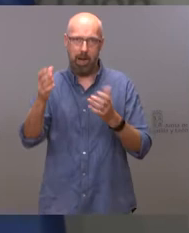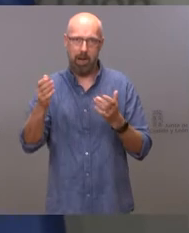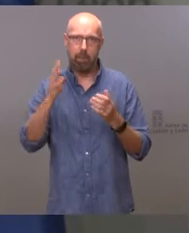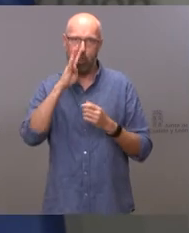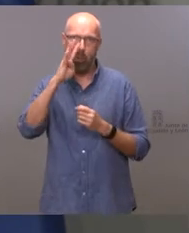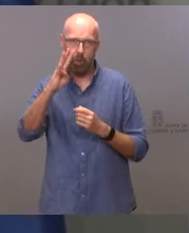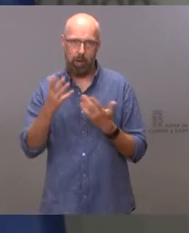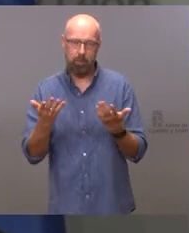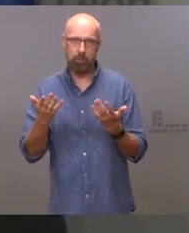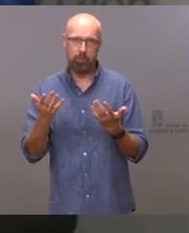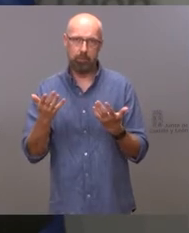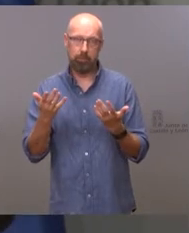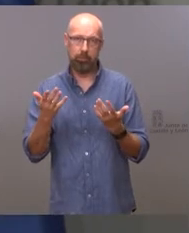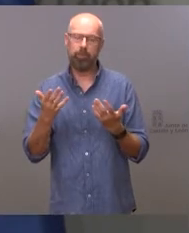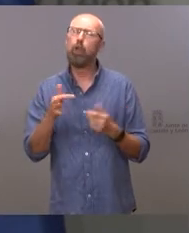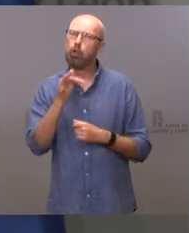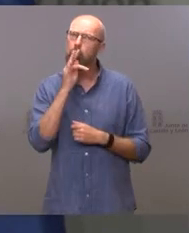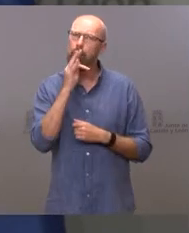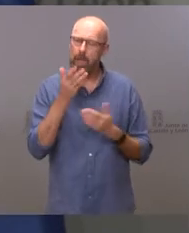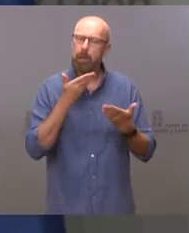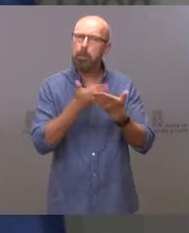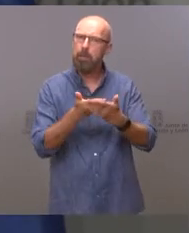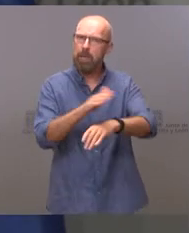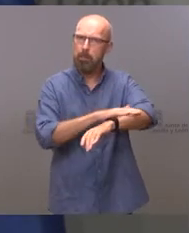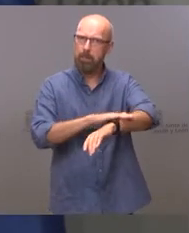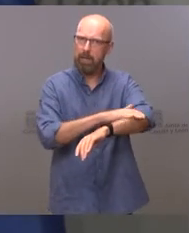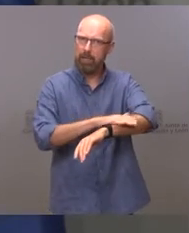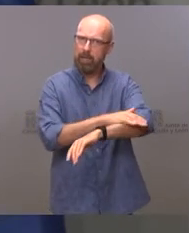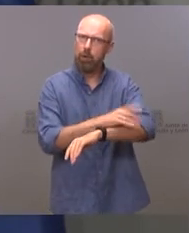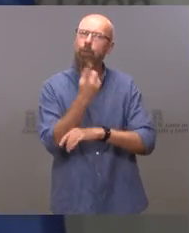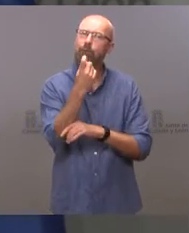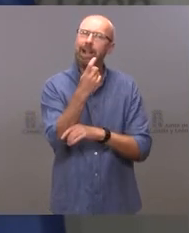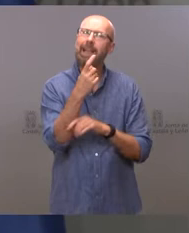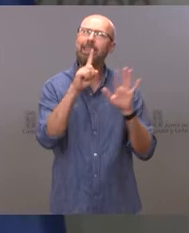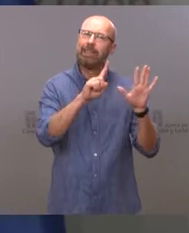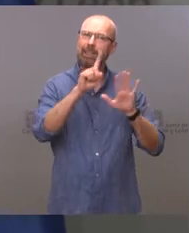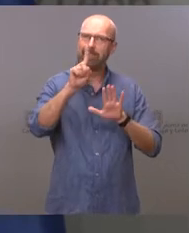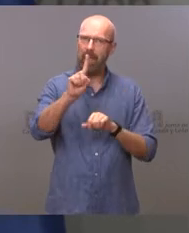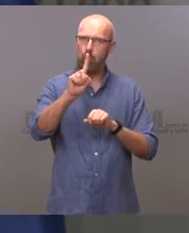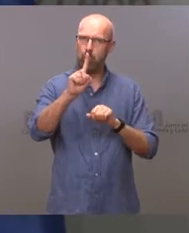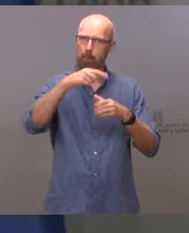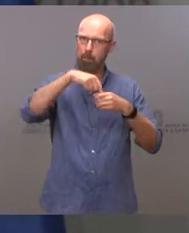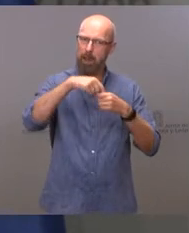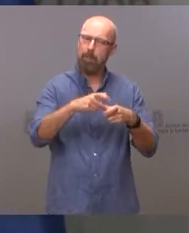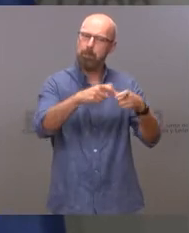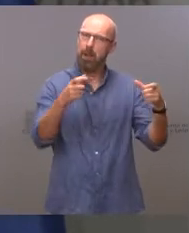Aún estamos pidiendo al Ministerio otras 61 plazas más para poder formar 35 especialistas